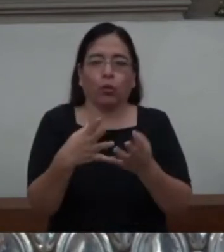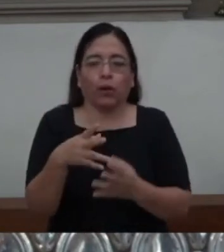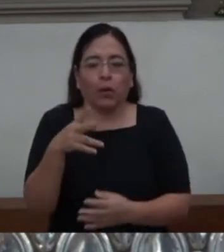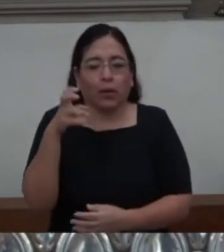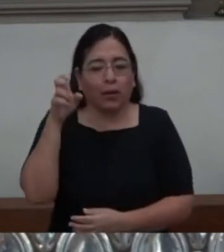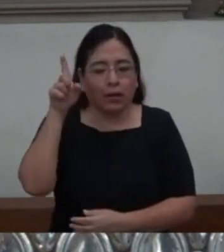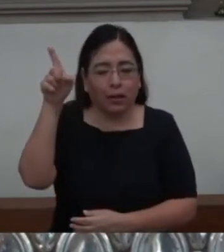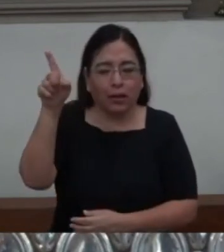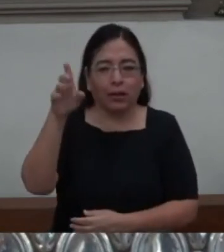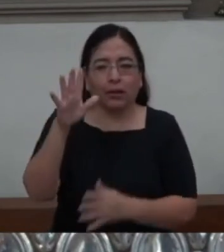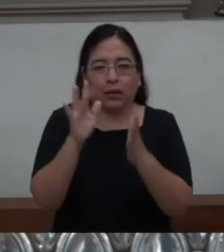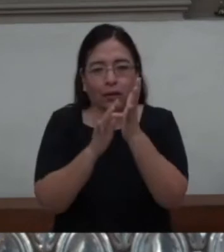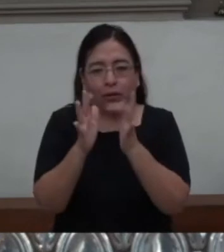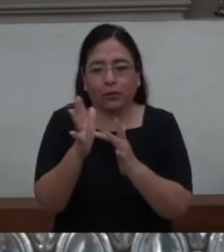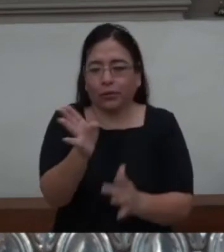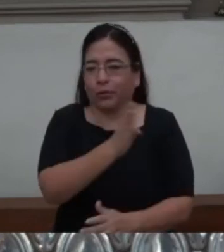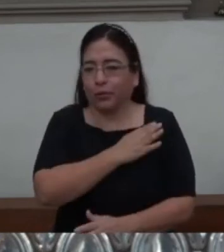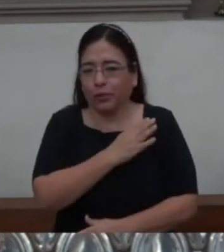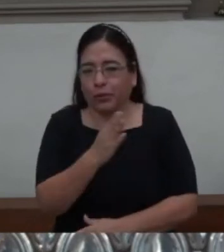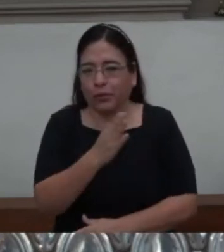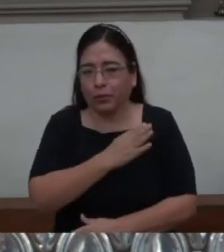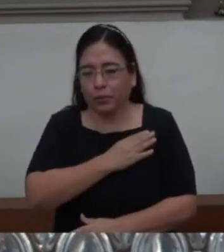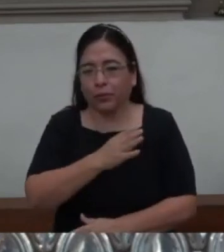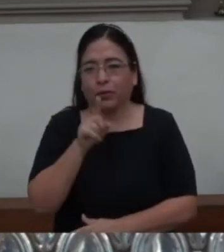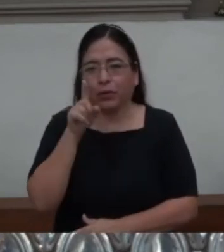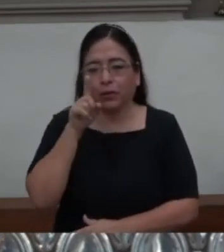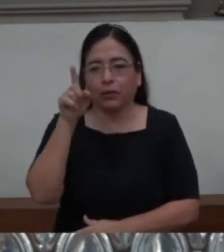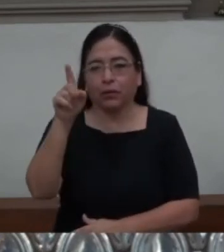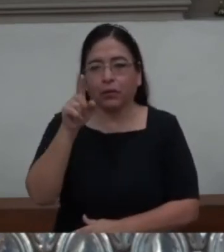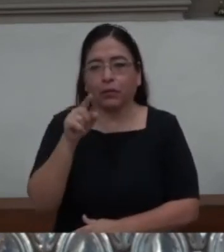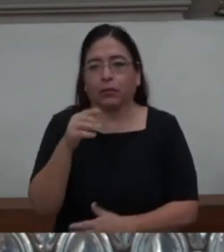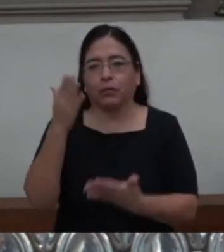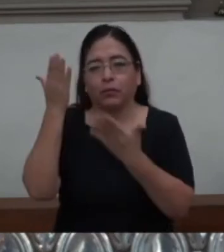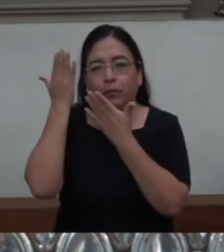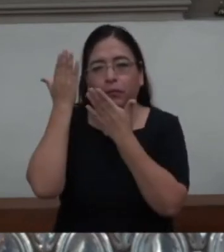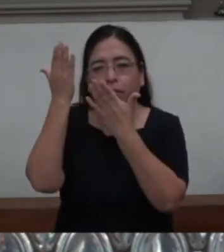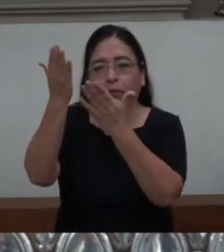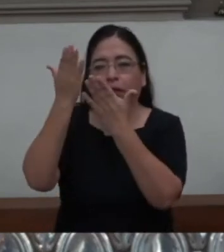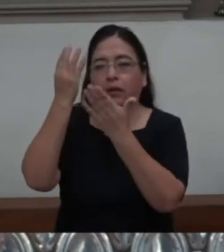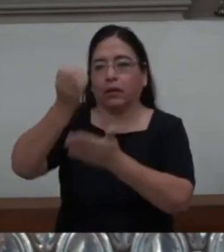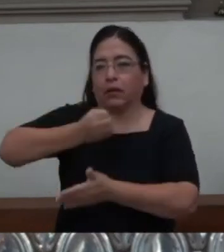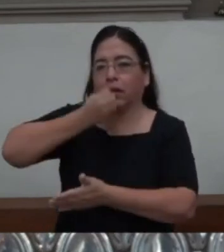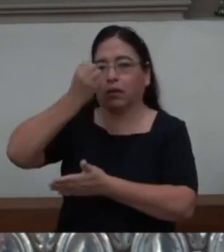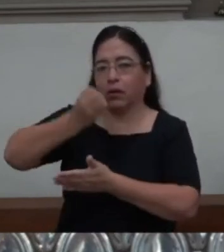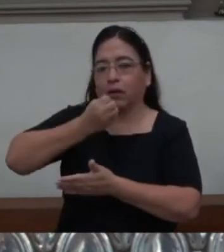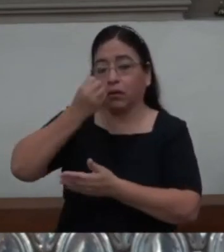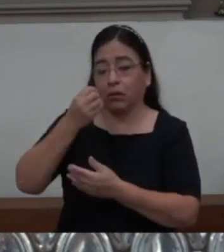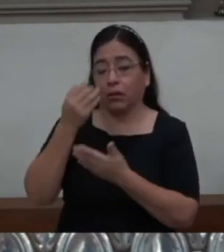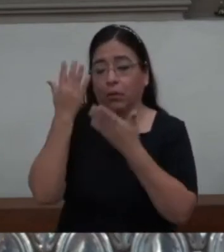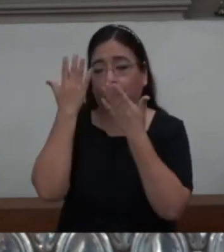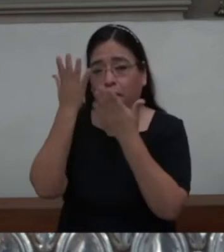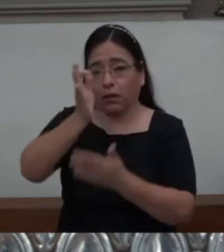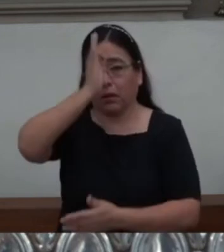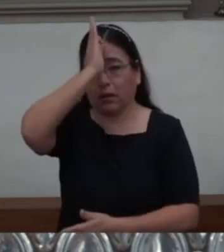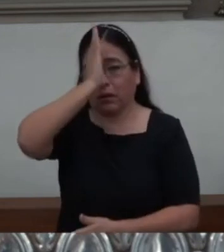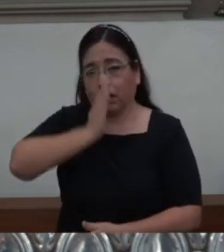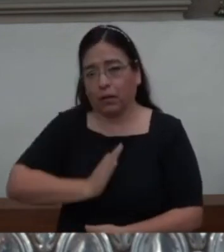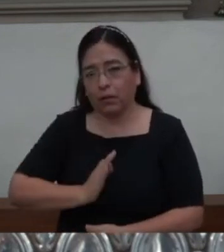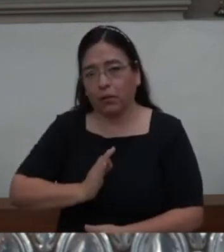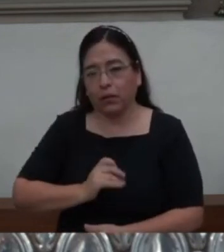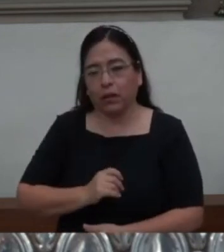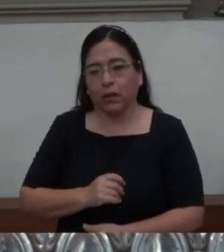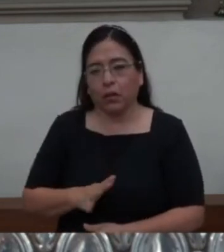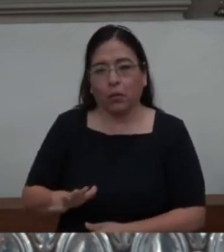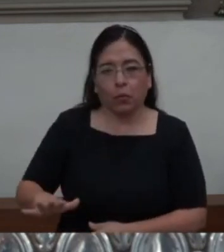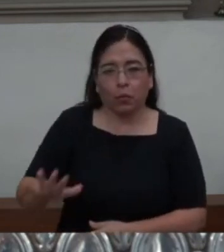generosidad. Vamos a pedir en esa Eucaristía. Por todos